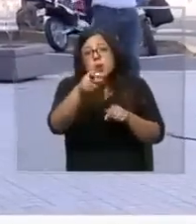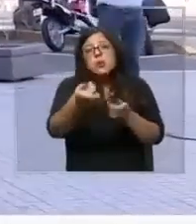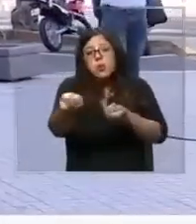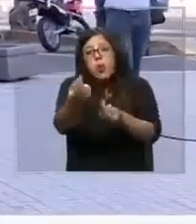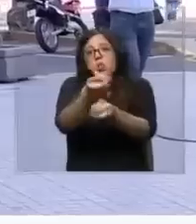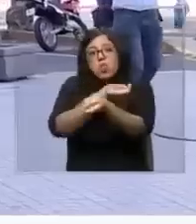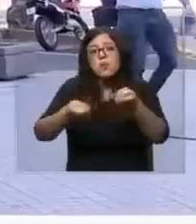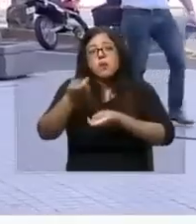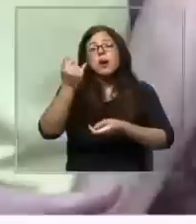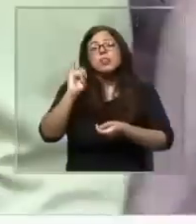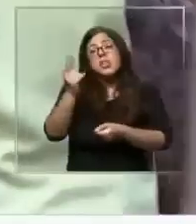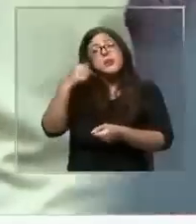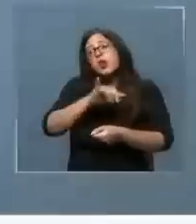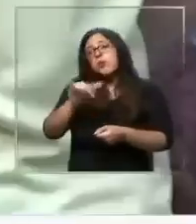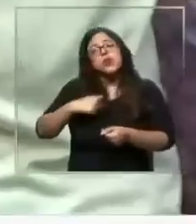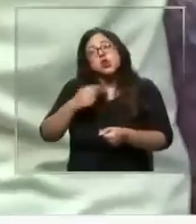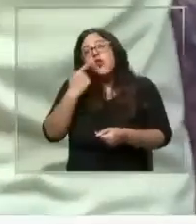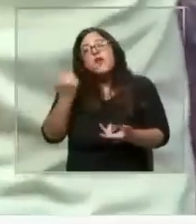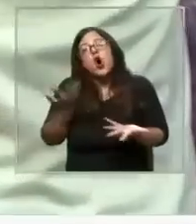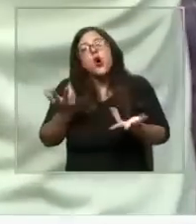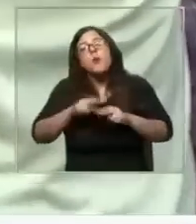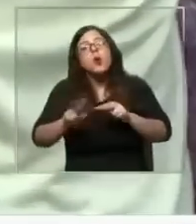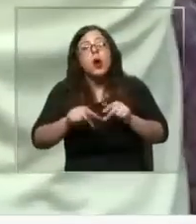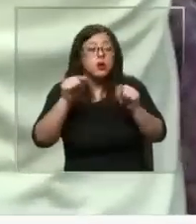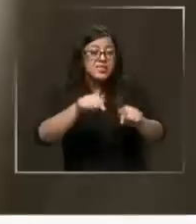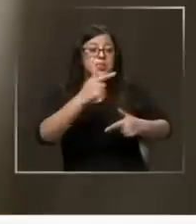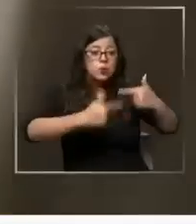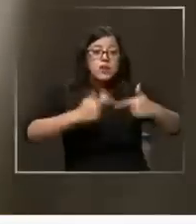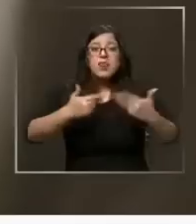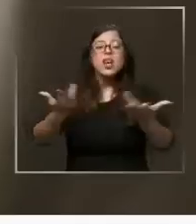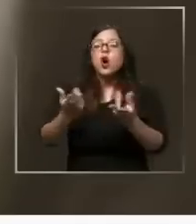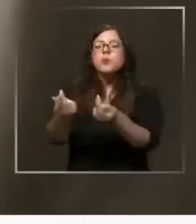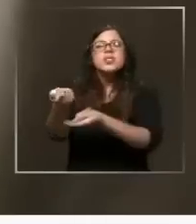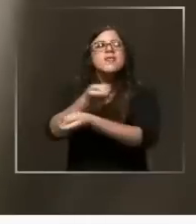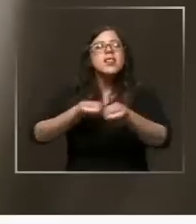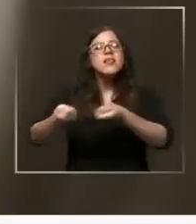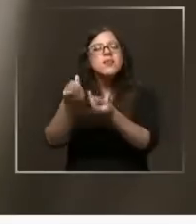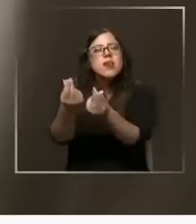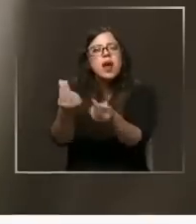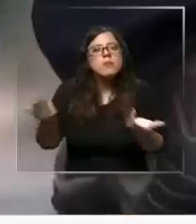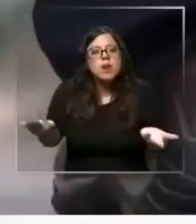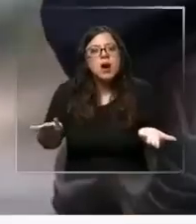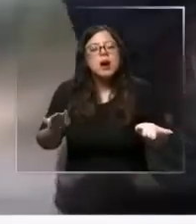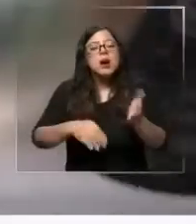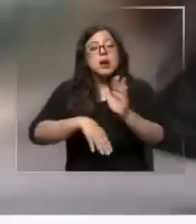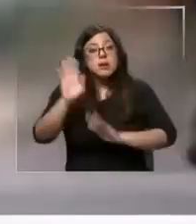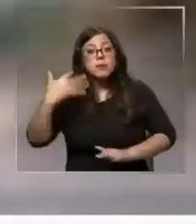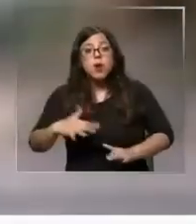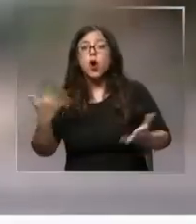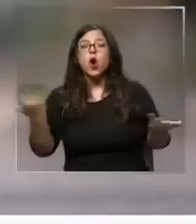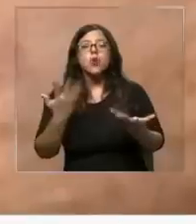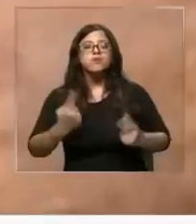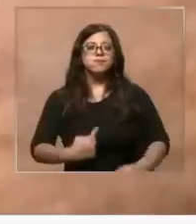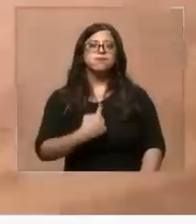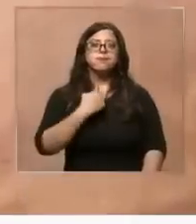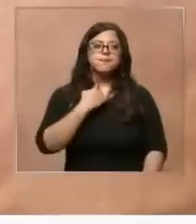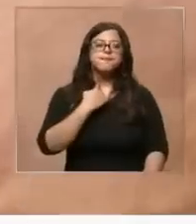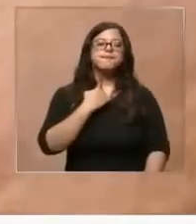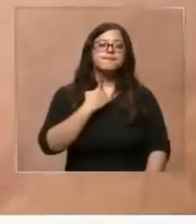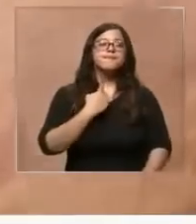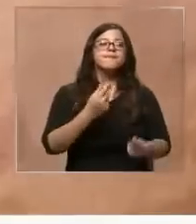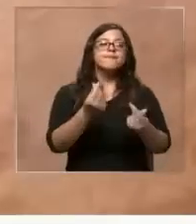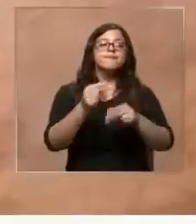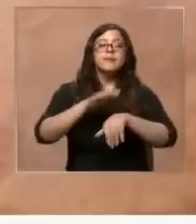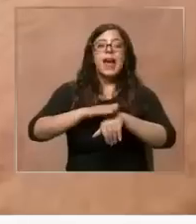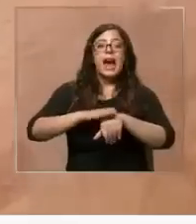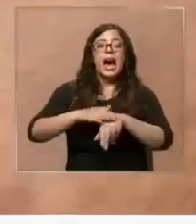Sí, pero yo veré cómo lo hago. Y ese era uno de los grandes debates, cómo se devolvería ese dinero. Y lo más importante, cómo afectarían todos los retiros